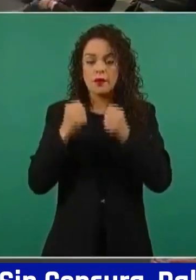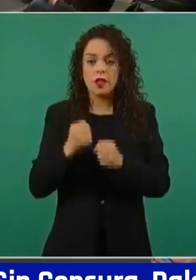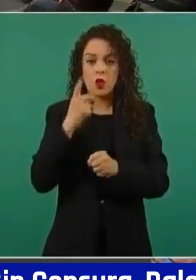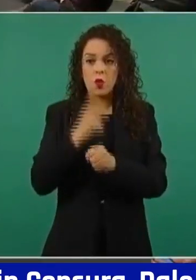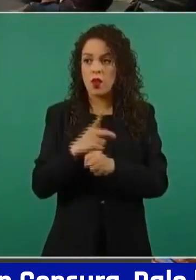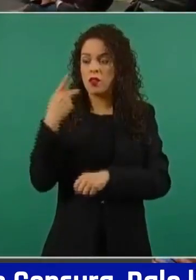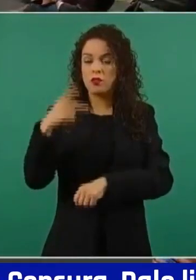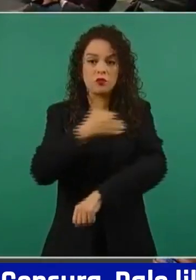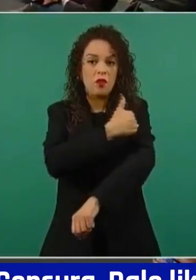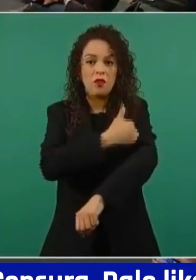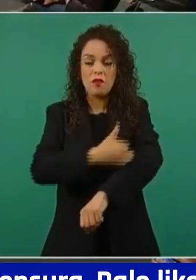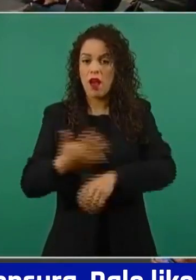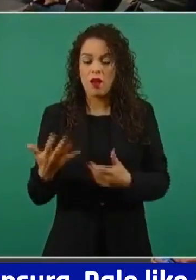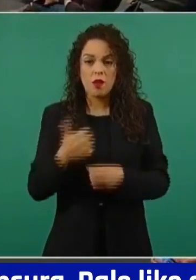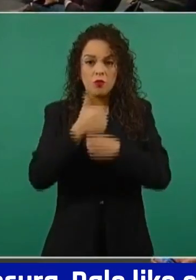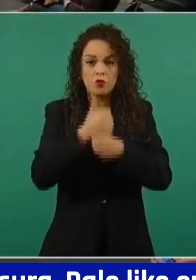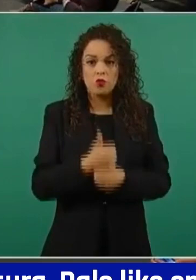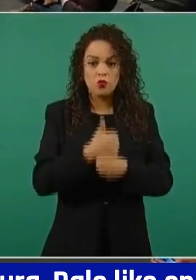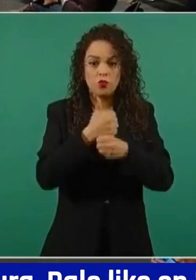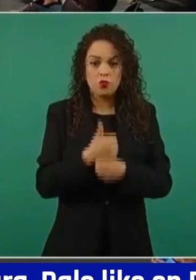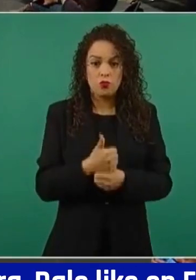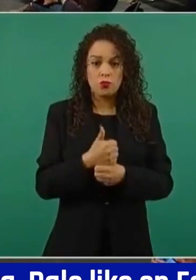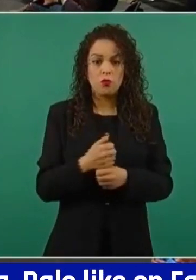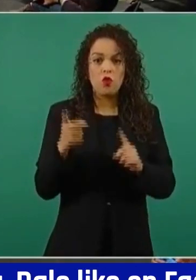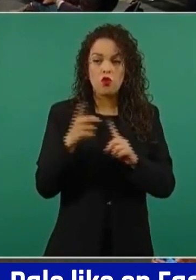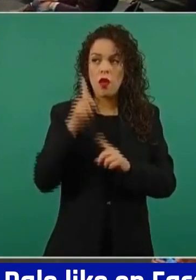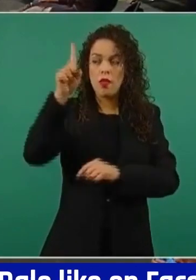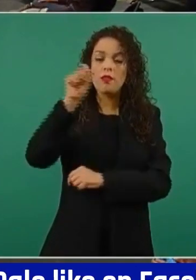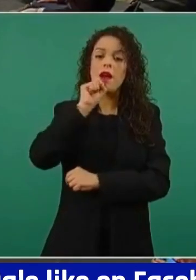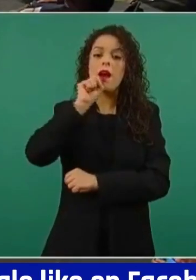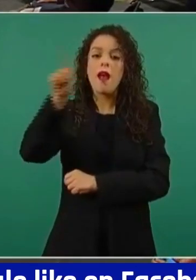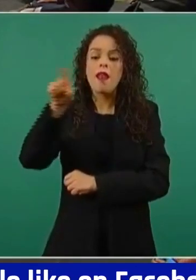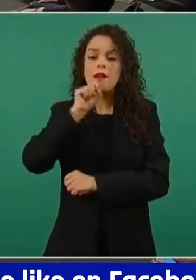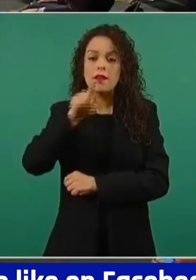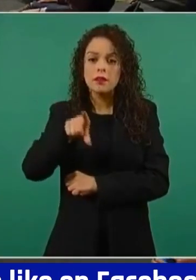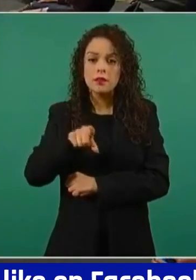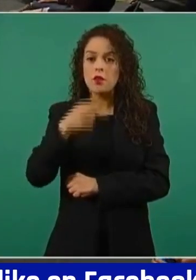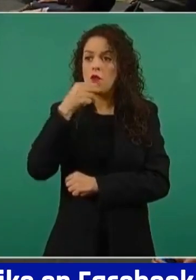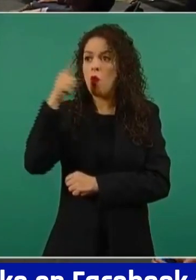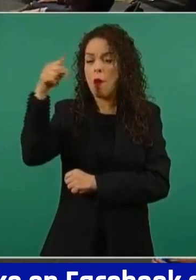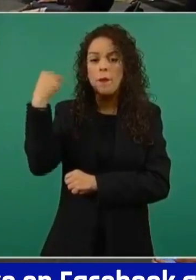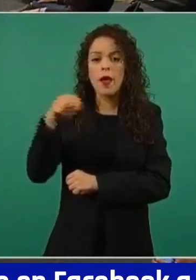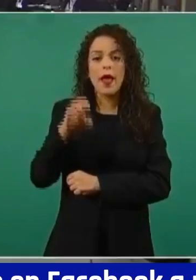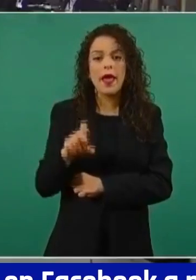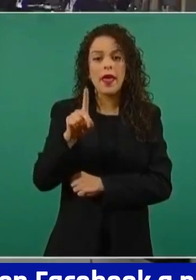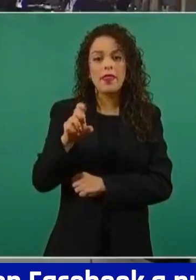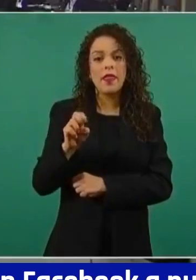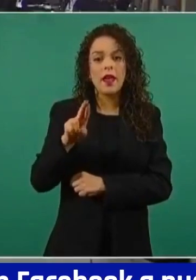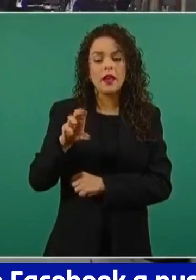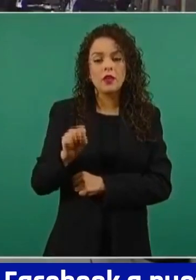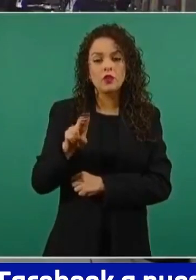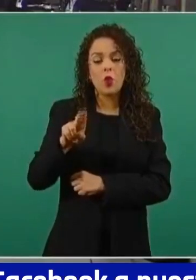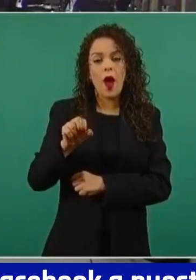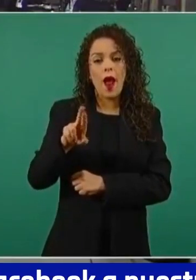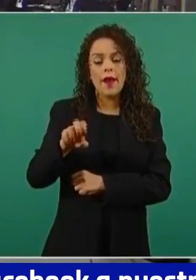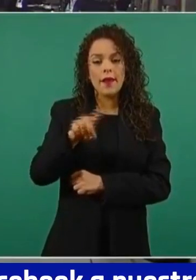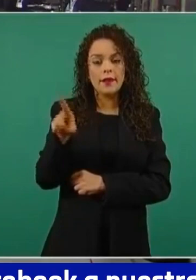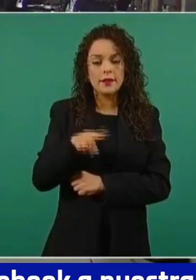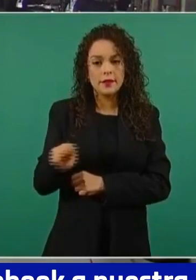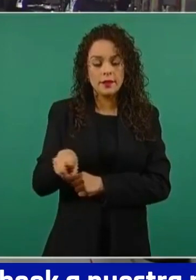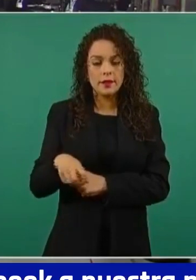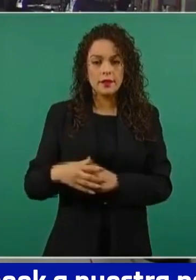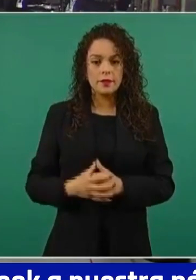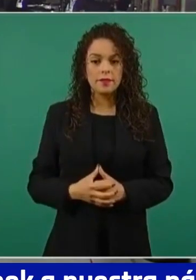familia allá en Teocaltiche, Jalisco. Él se llama Eder Suárez. Entonces, y también,